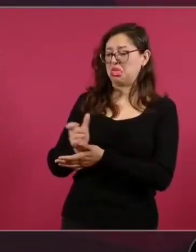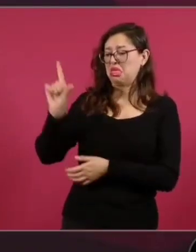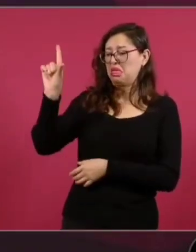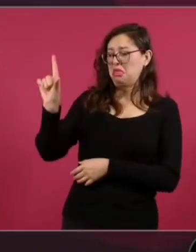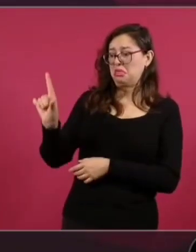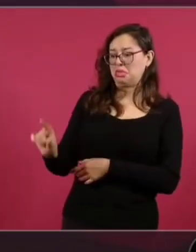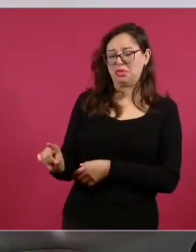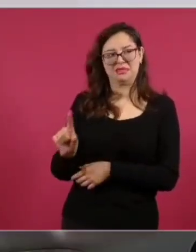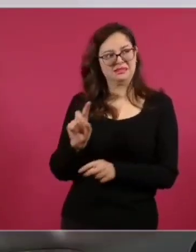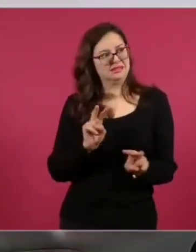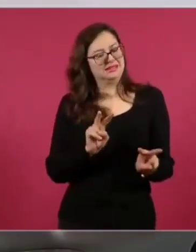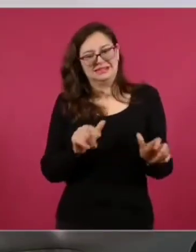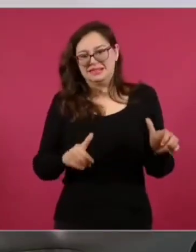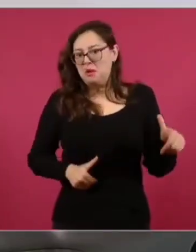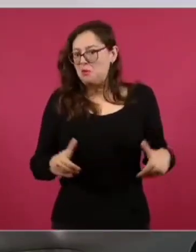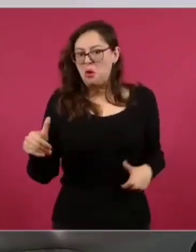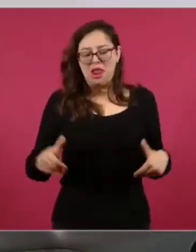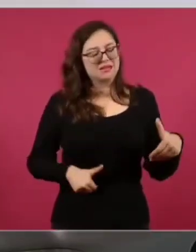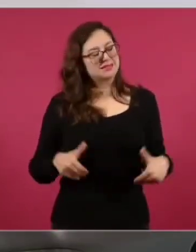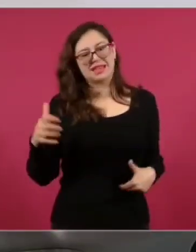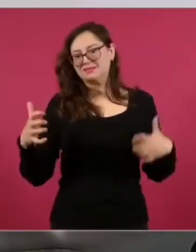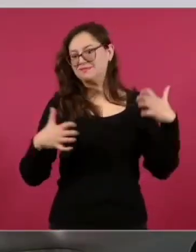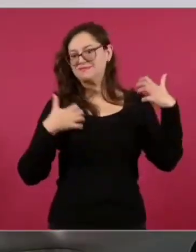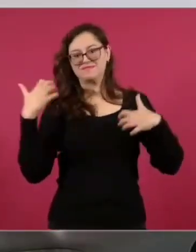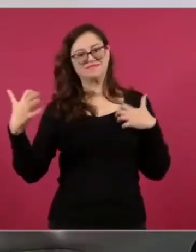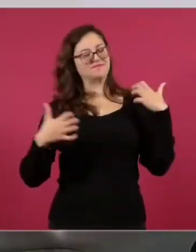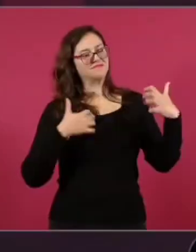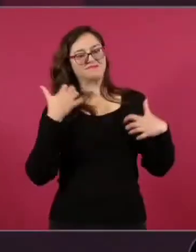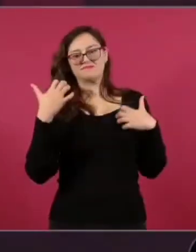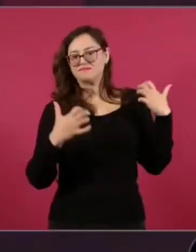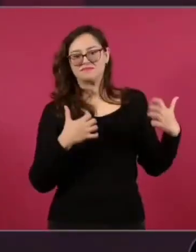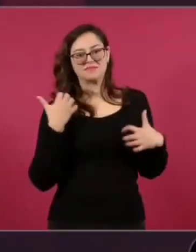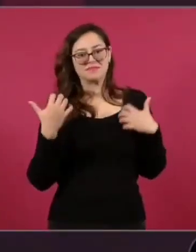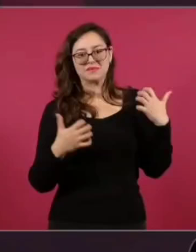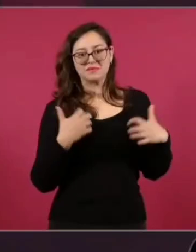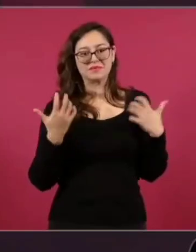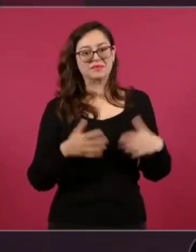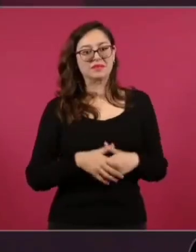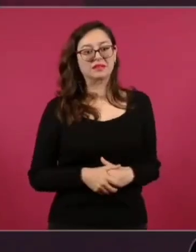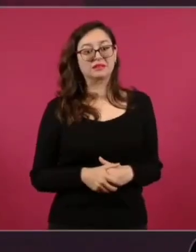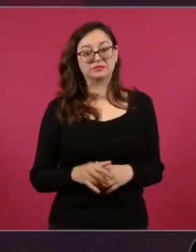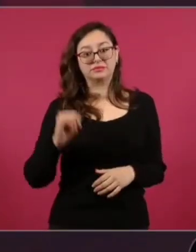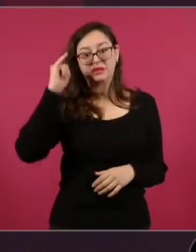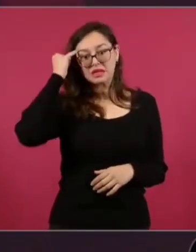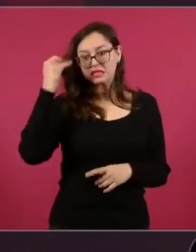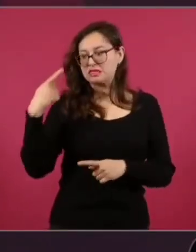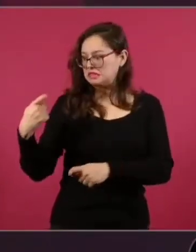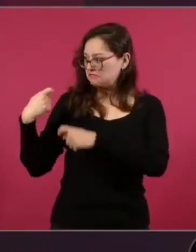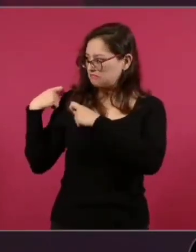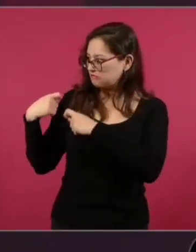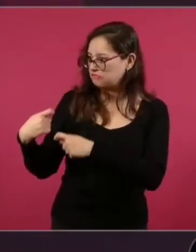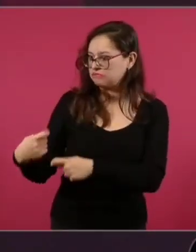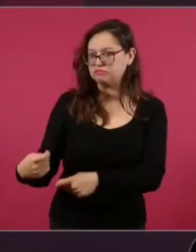es continuar sometiendo